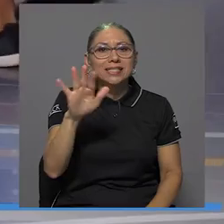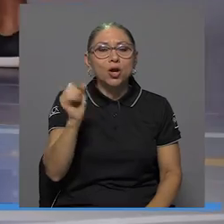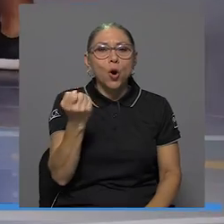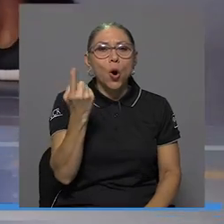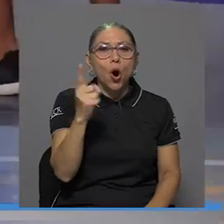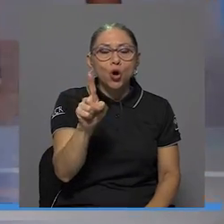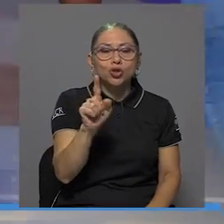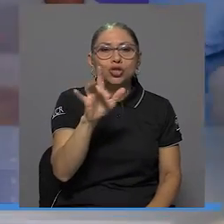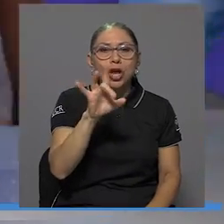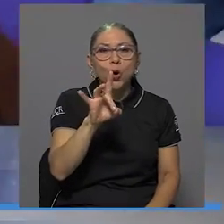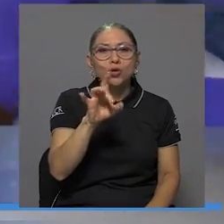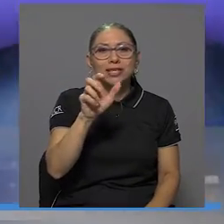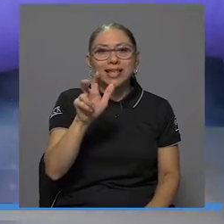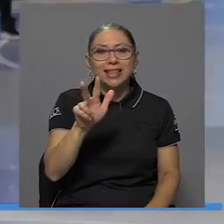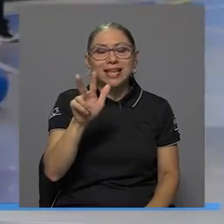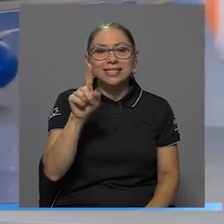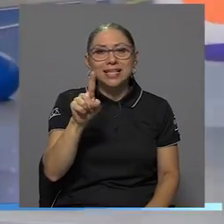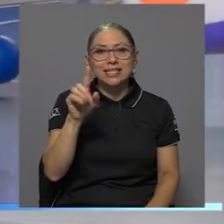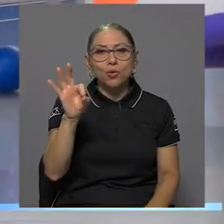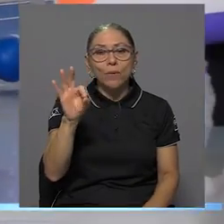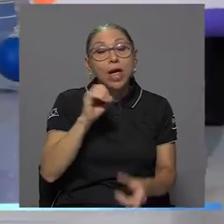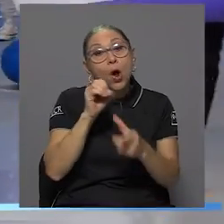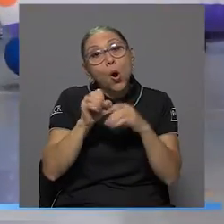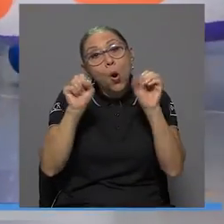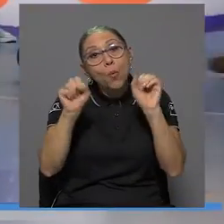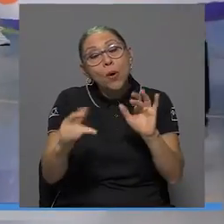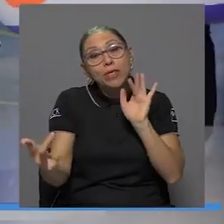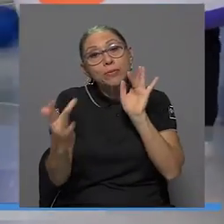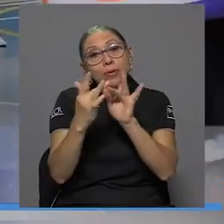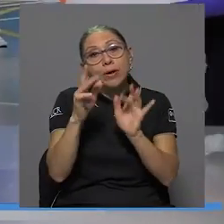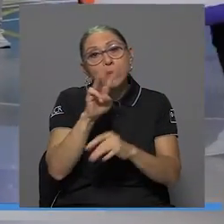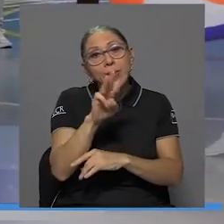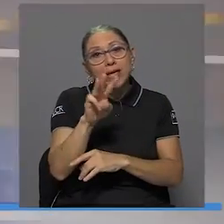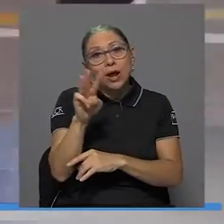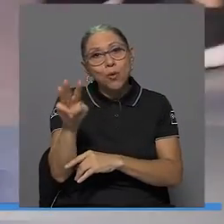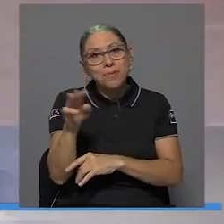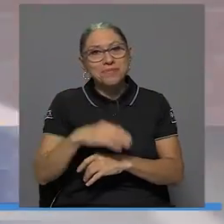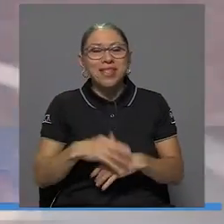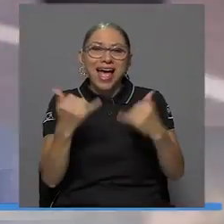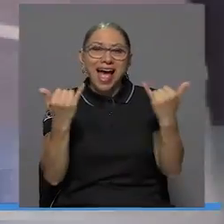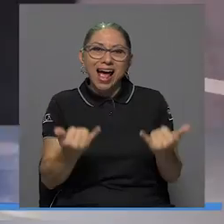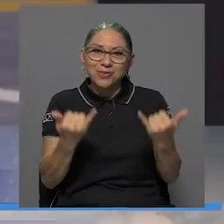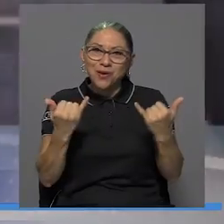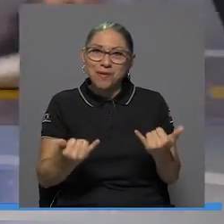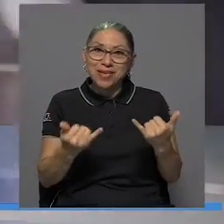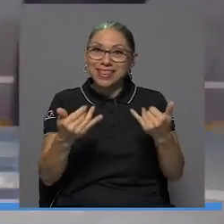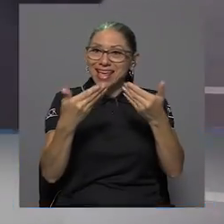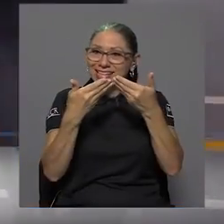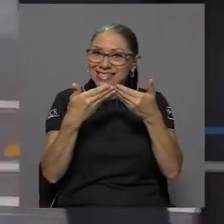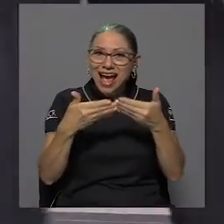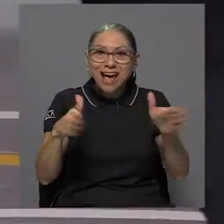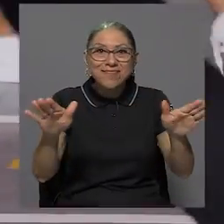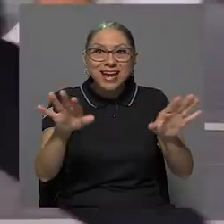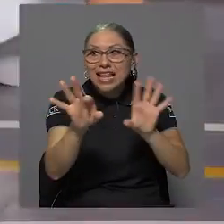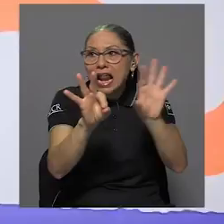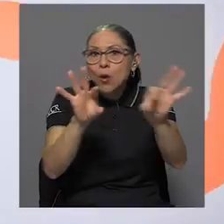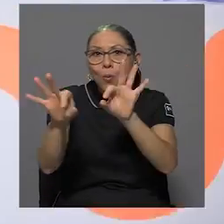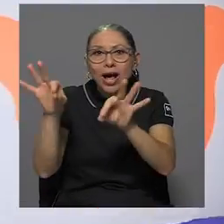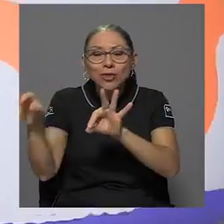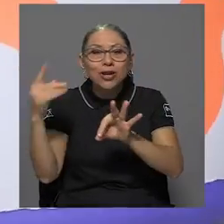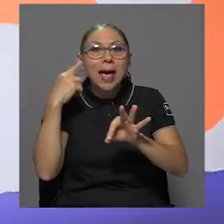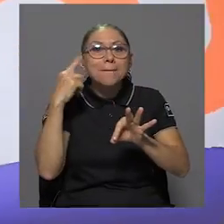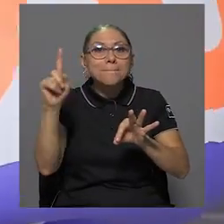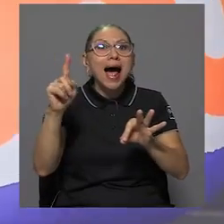8319 o puede visitar su página web. Actualmente está abierta la convocatoria